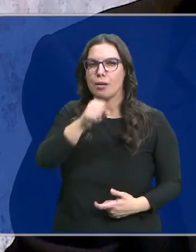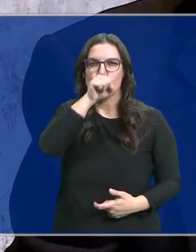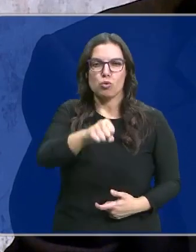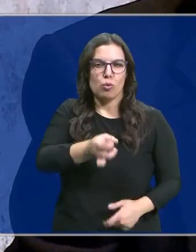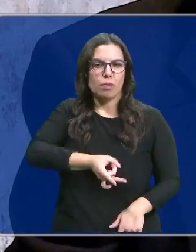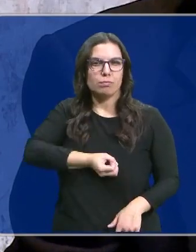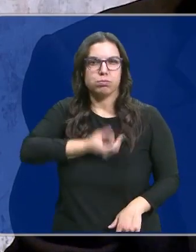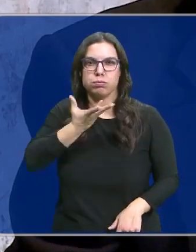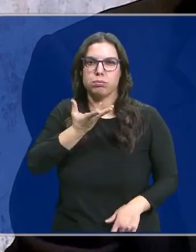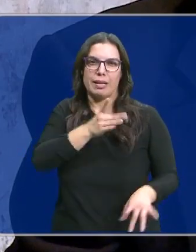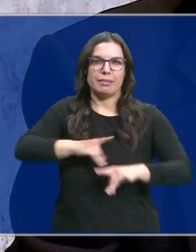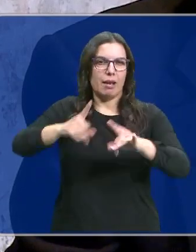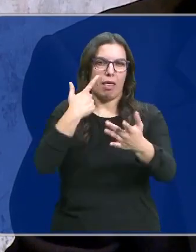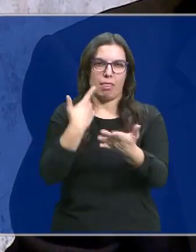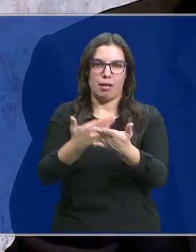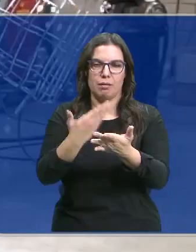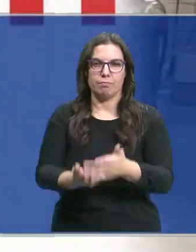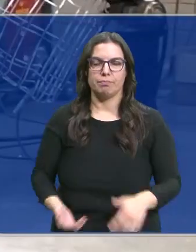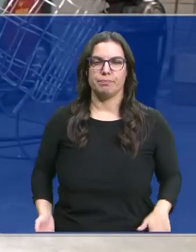a su tierra y tanto lo demostró.